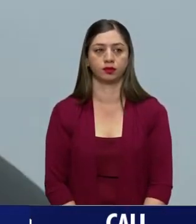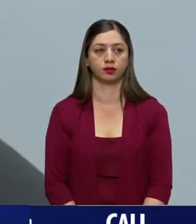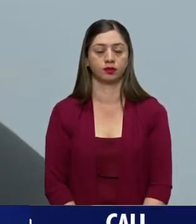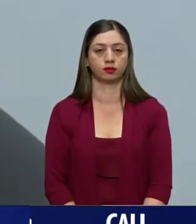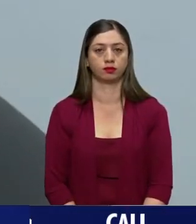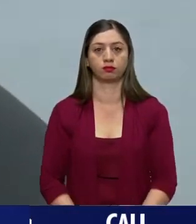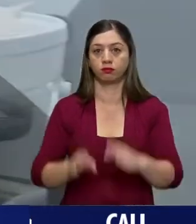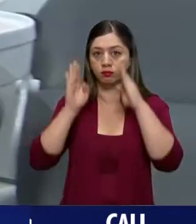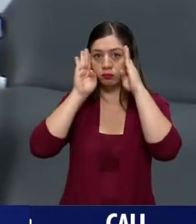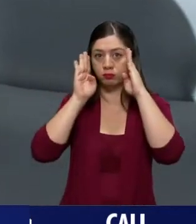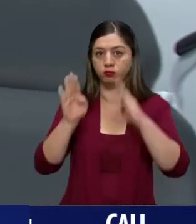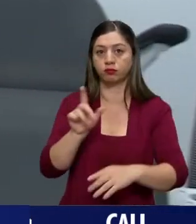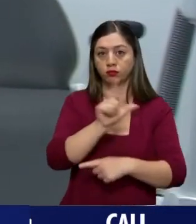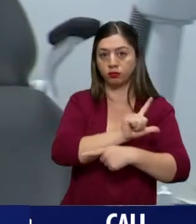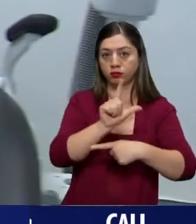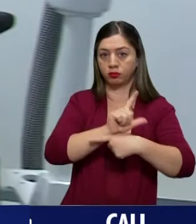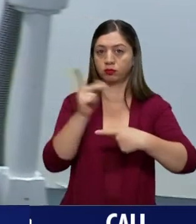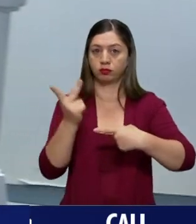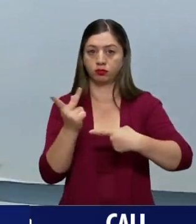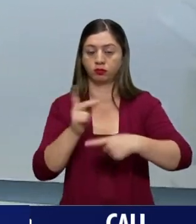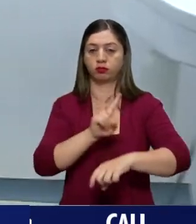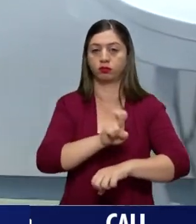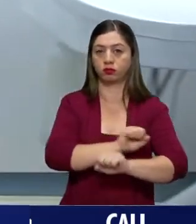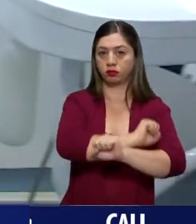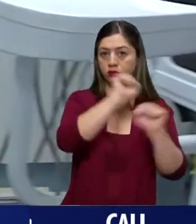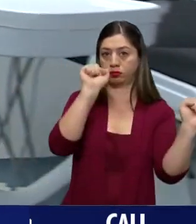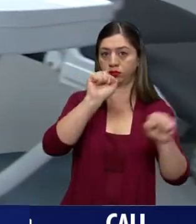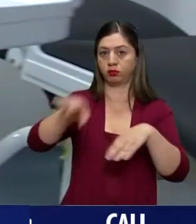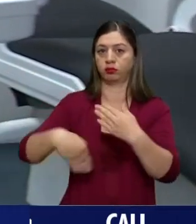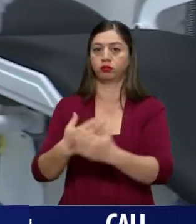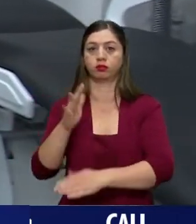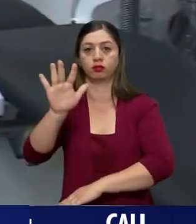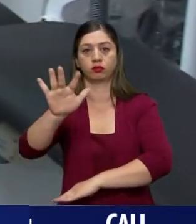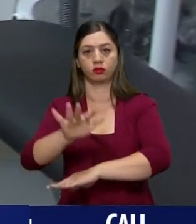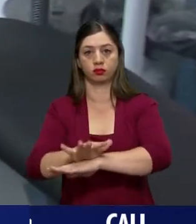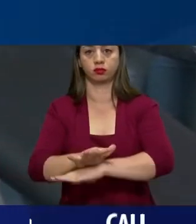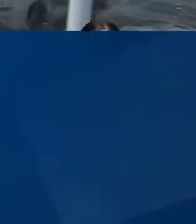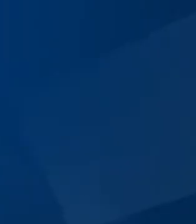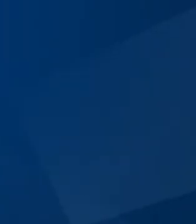horario de atención será de lunes a viernes entre las 7 de la mañana y las 5 de la tarde.